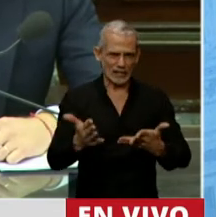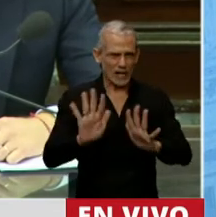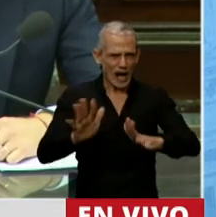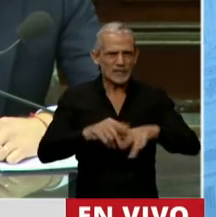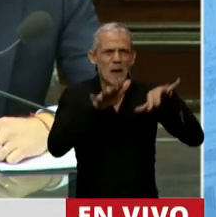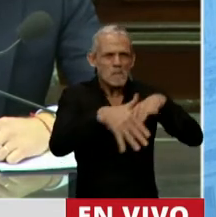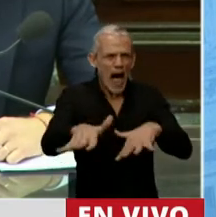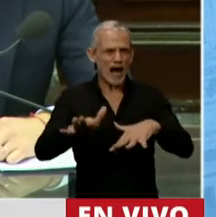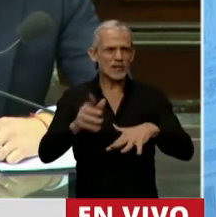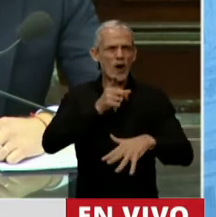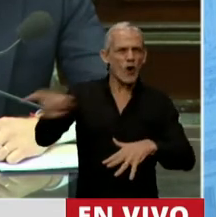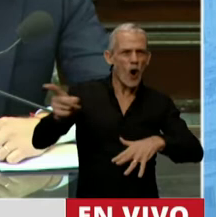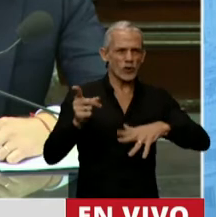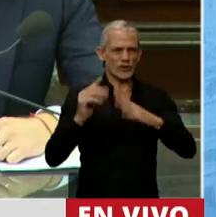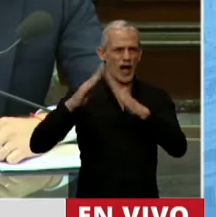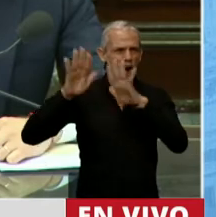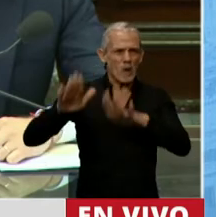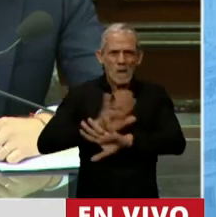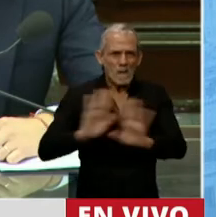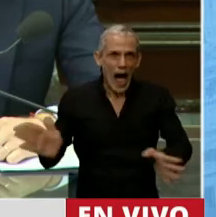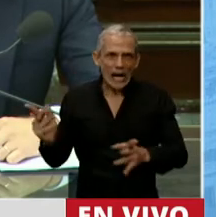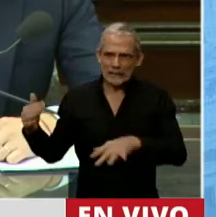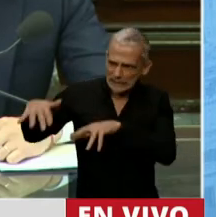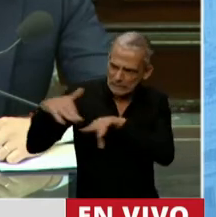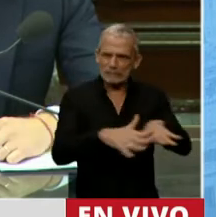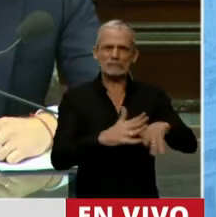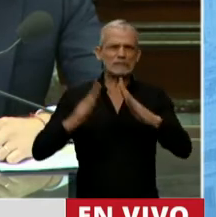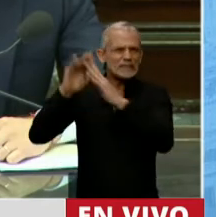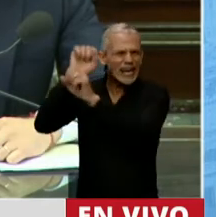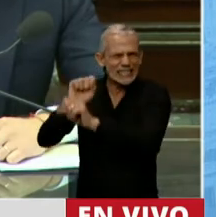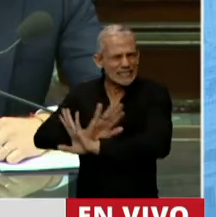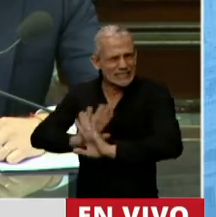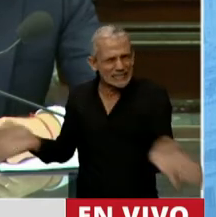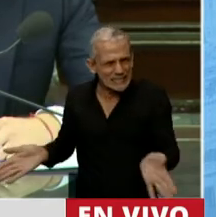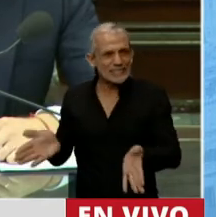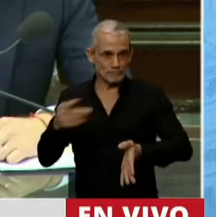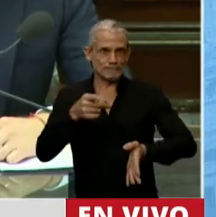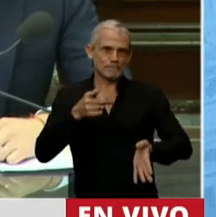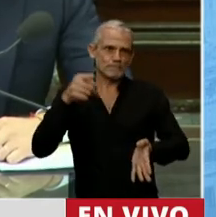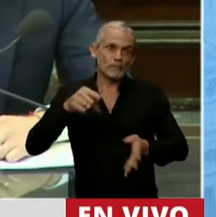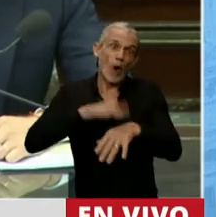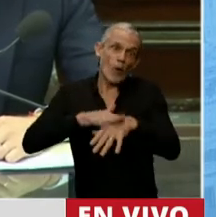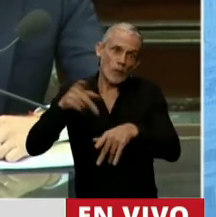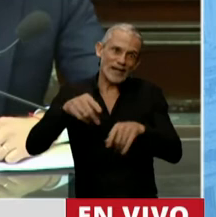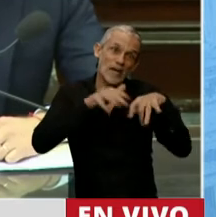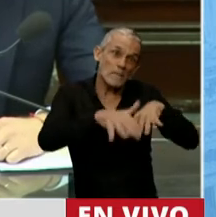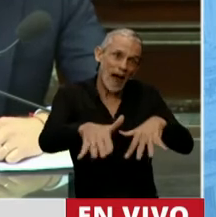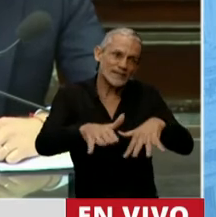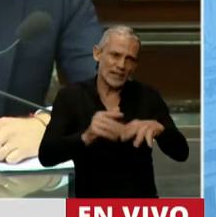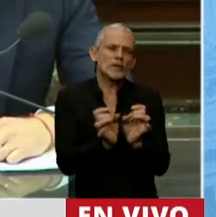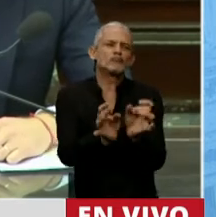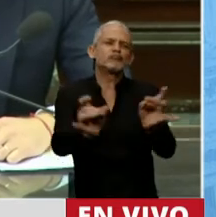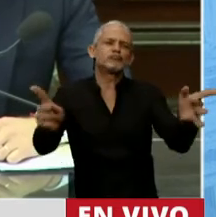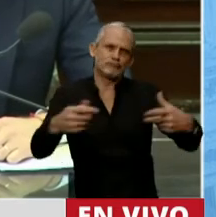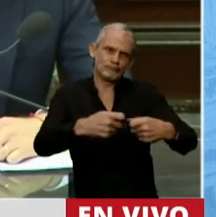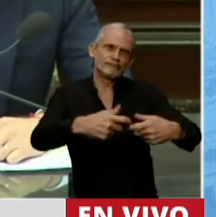marchas anticuarentena y producto de estas marchas anticuarentenas hoy tenemos la cantidad de contagiados que tenemos y